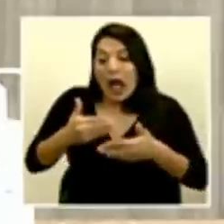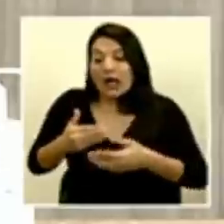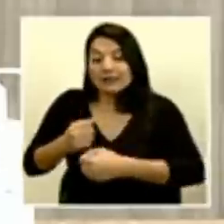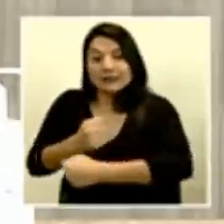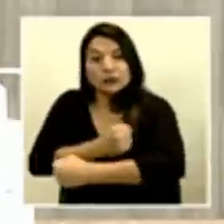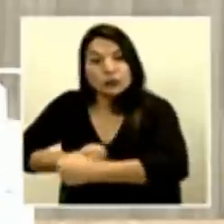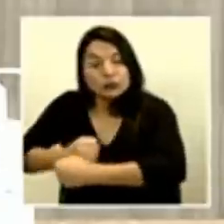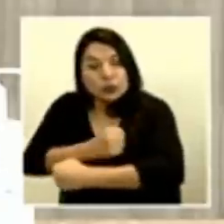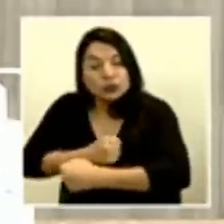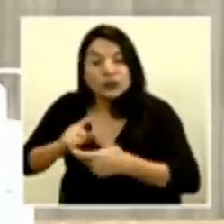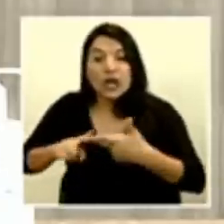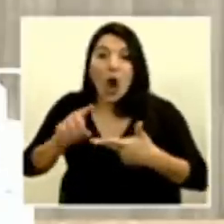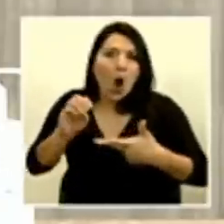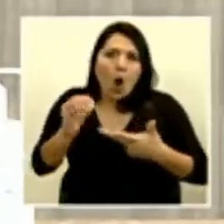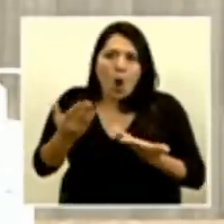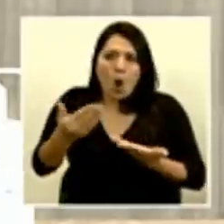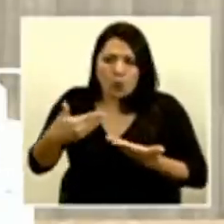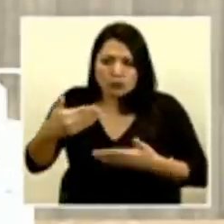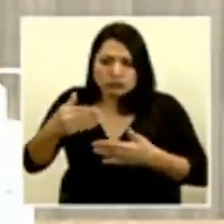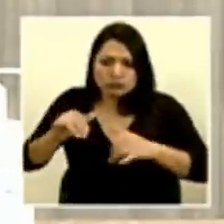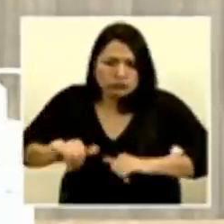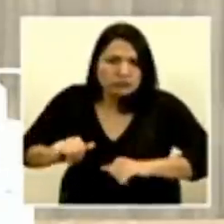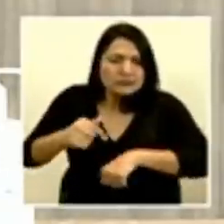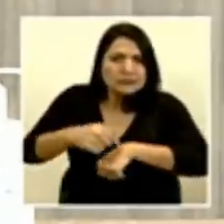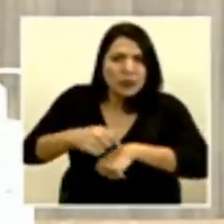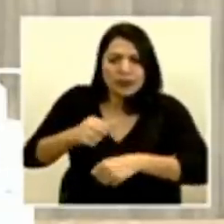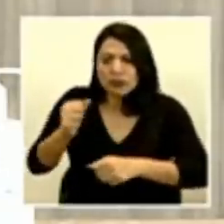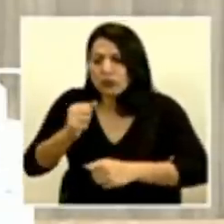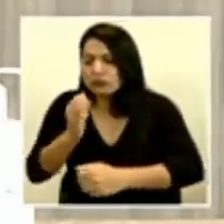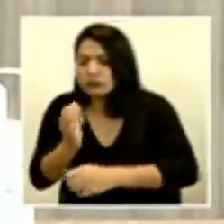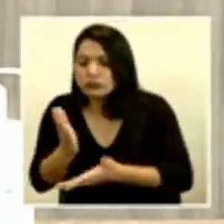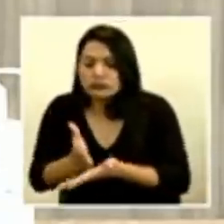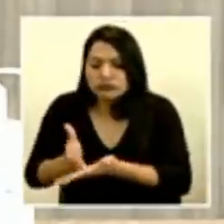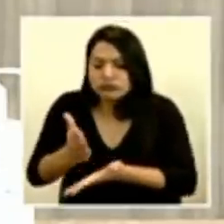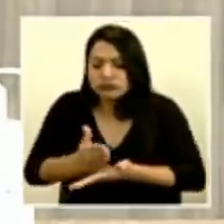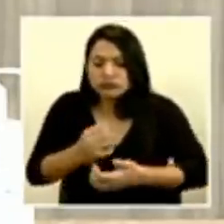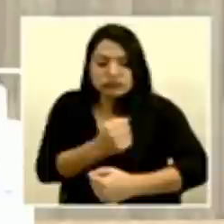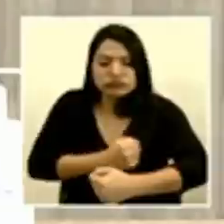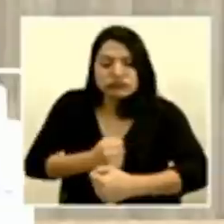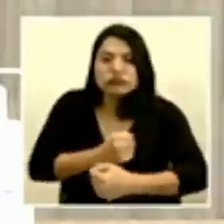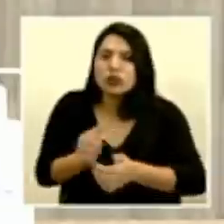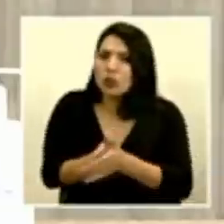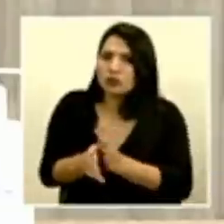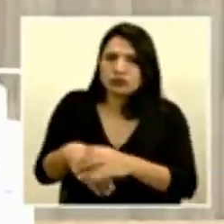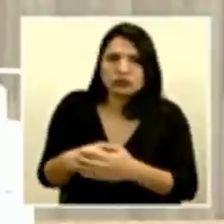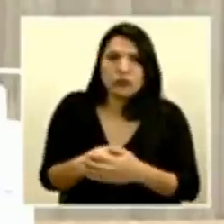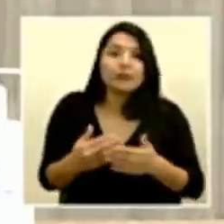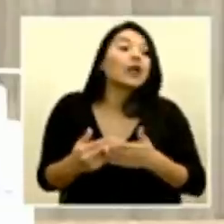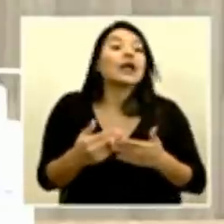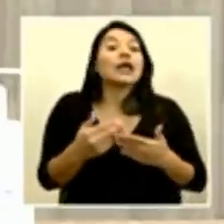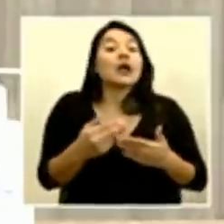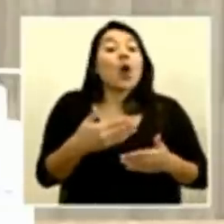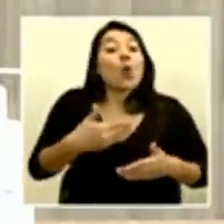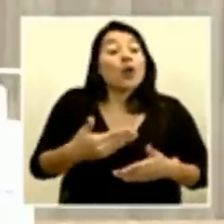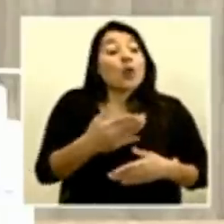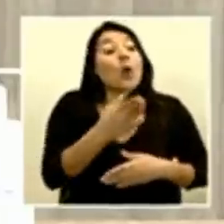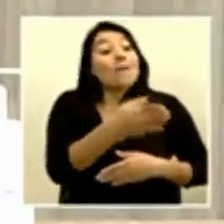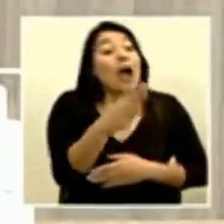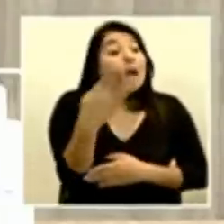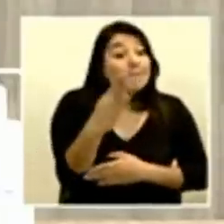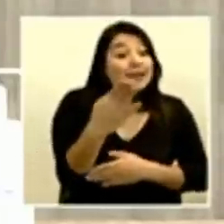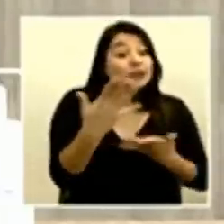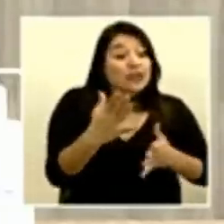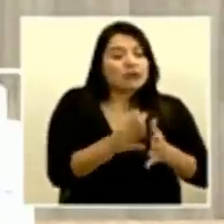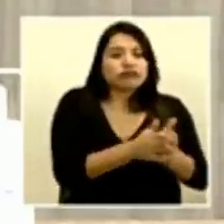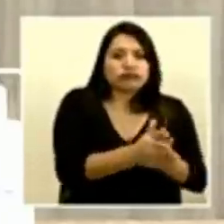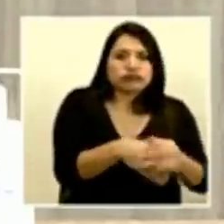las comidas, o durante la preparación, si en algún momento se ensucian, después de ir al servicio sanitario, después de cambiarle los pañales a